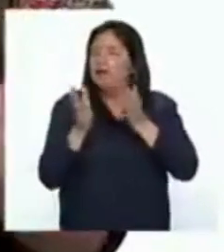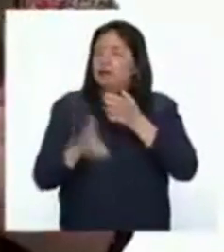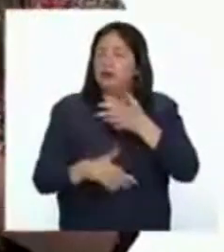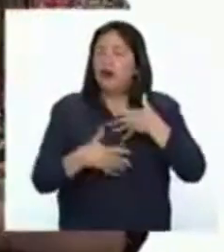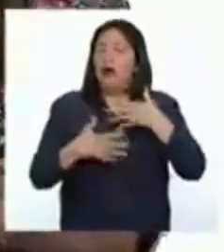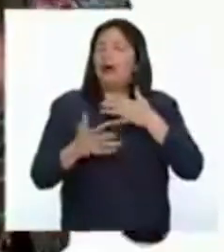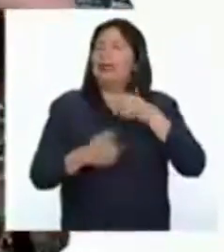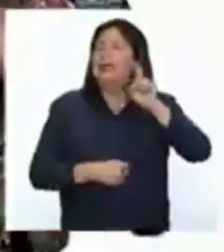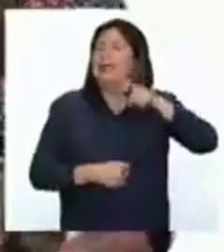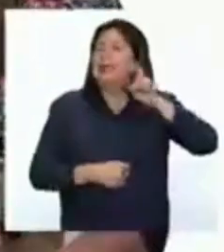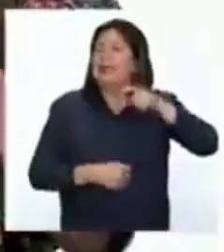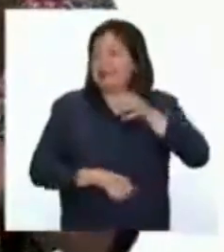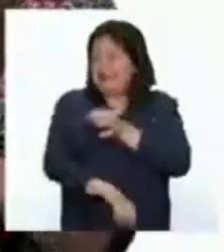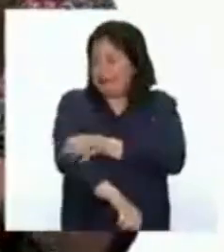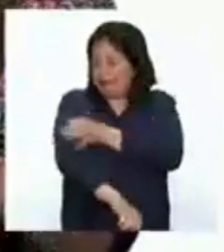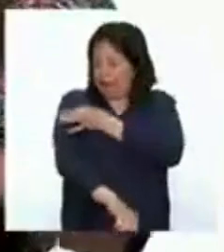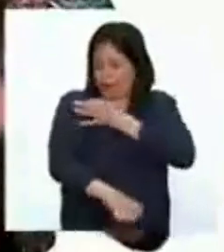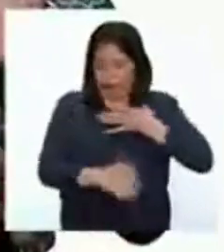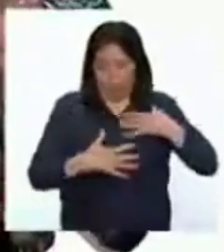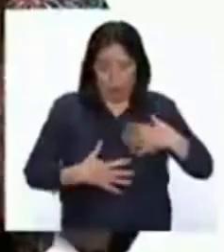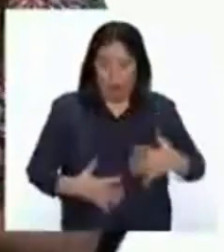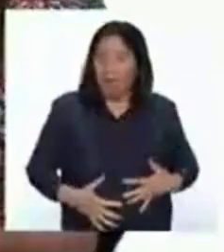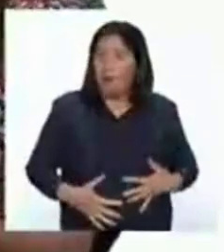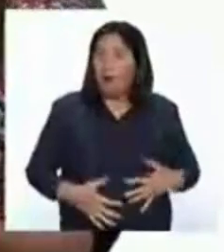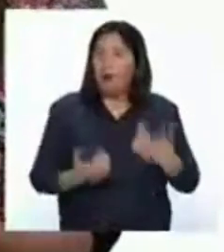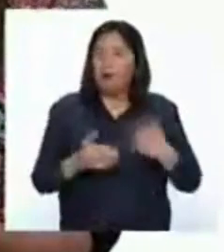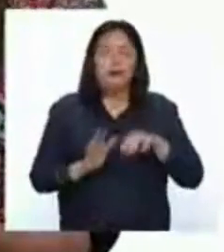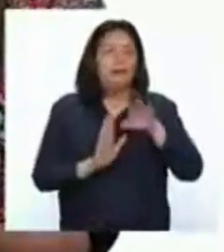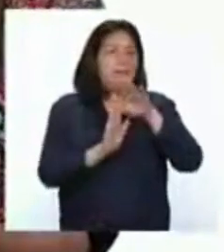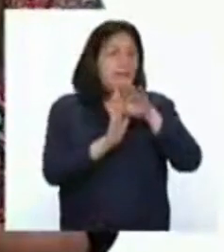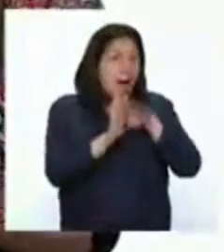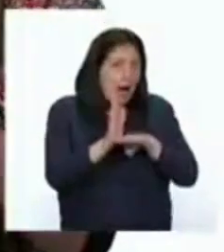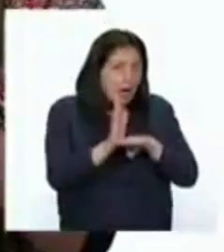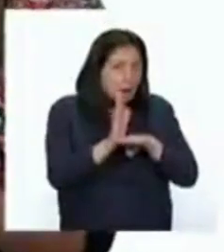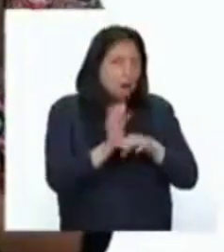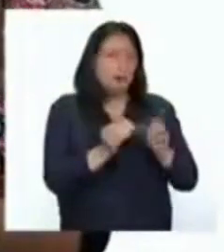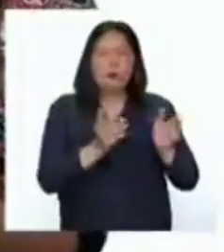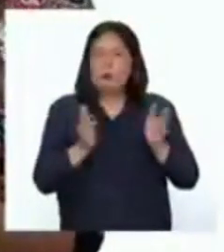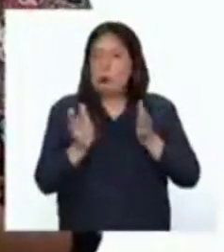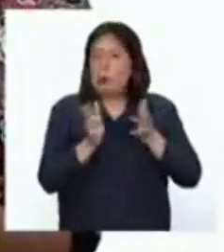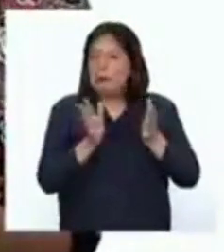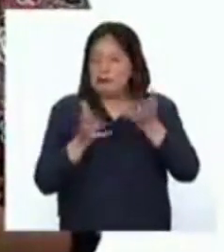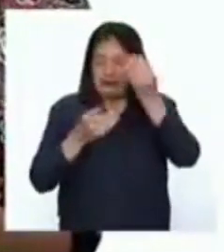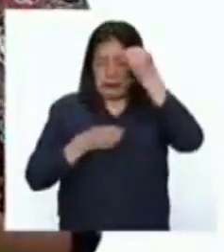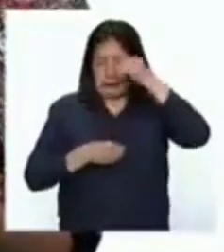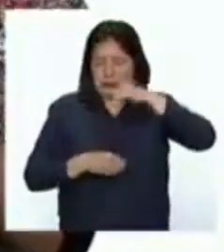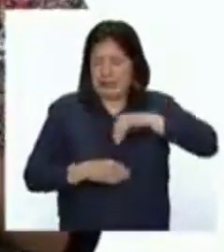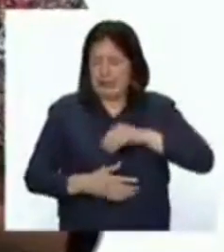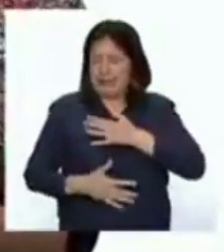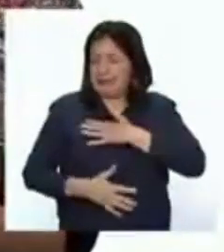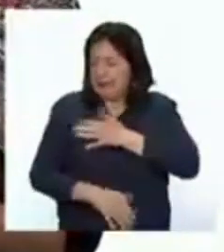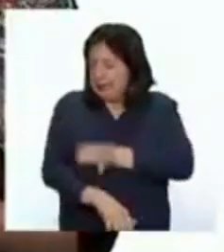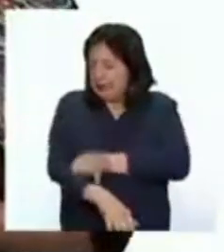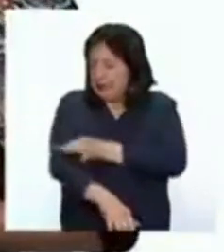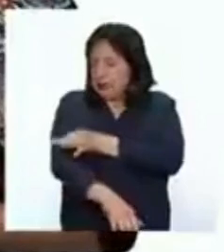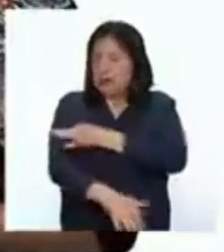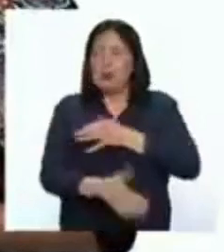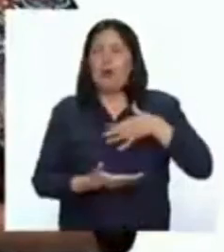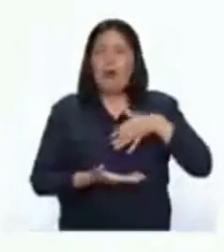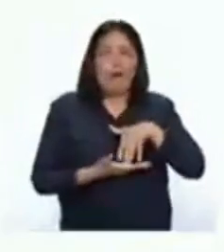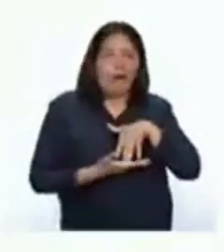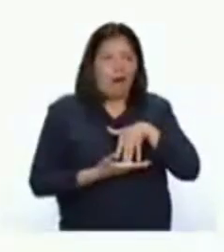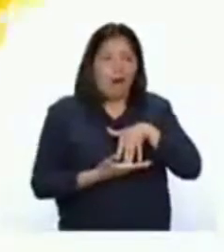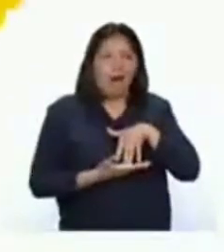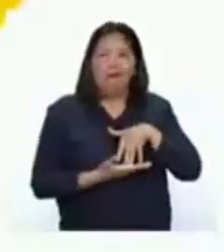necesitan las células de nuestro cuerpo. Si disminuye la cantidad de oxígeno que debe llegar a nuestras células, el cuerpo se ve